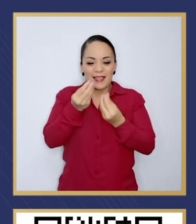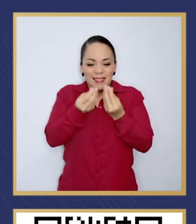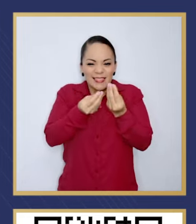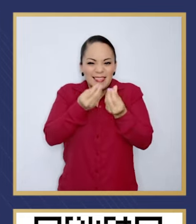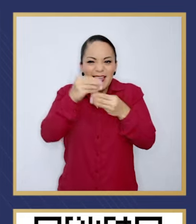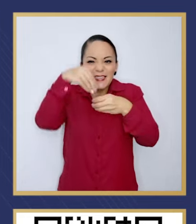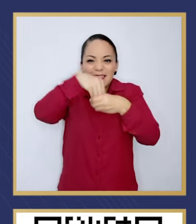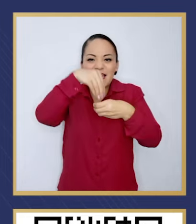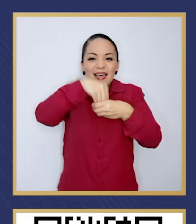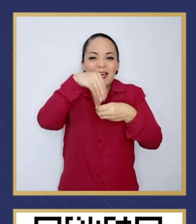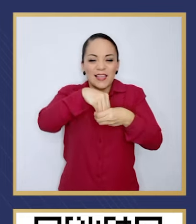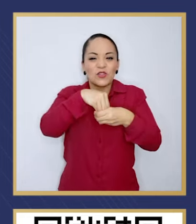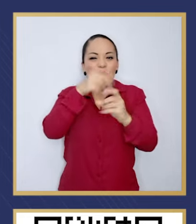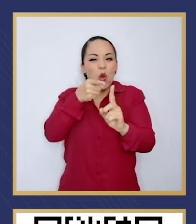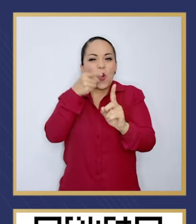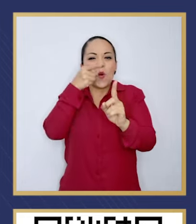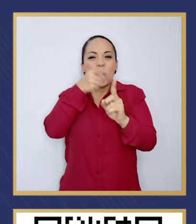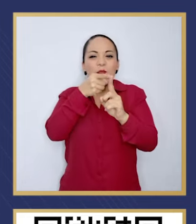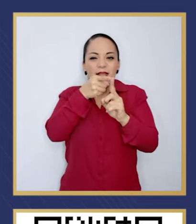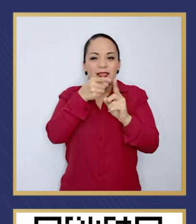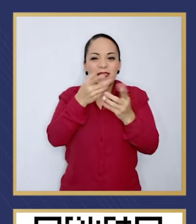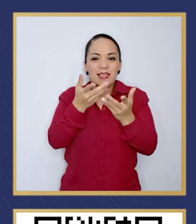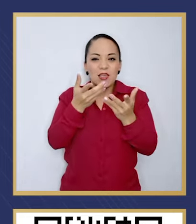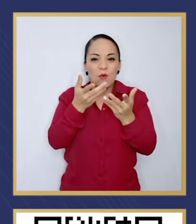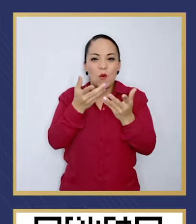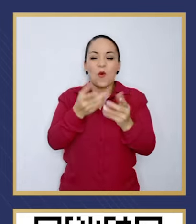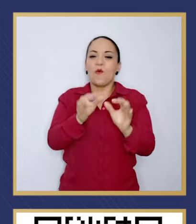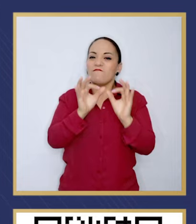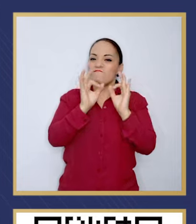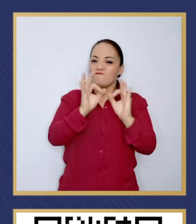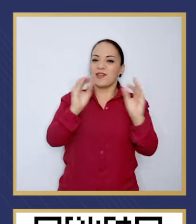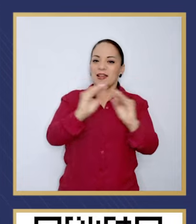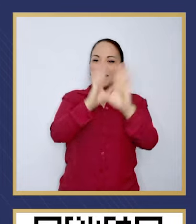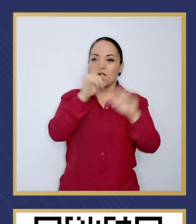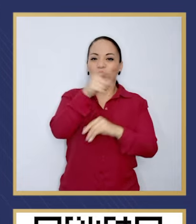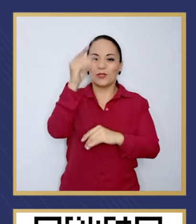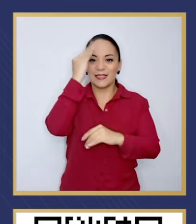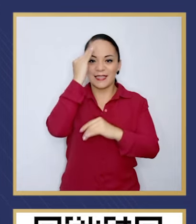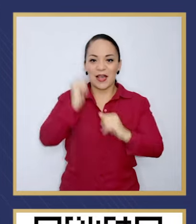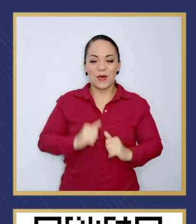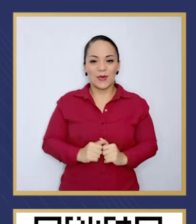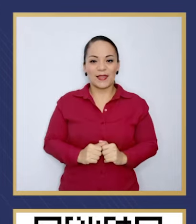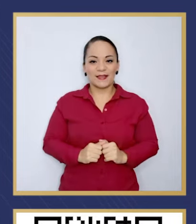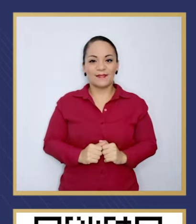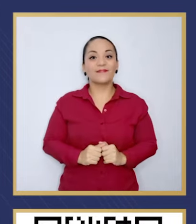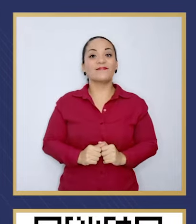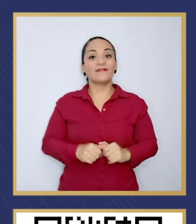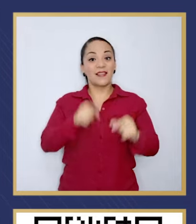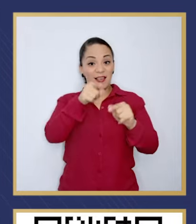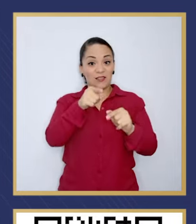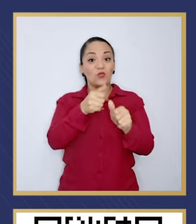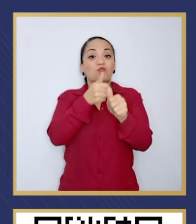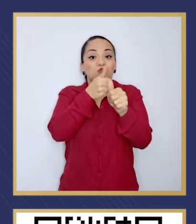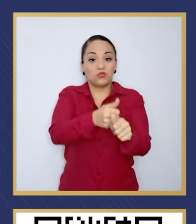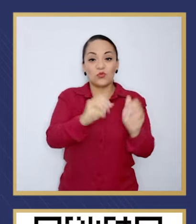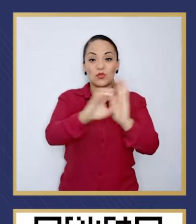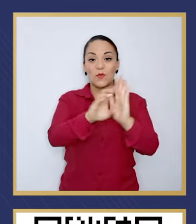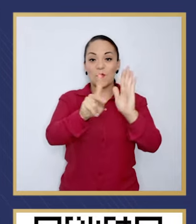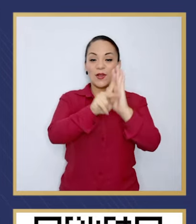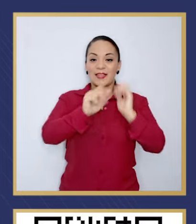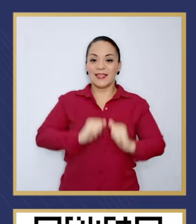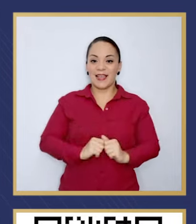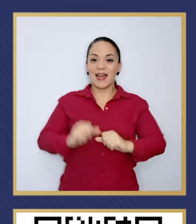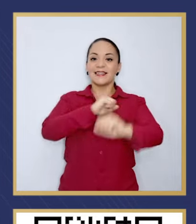razón de ser y su objetivo, ahora no hay duda que son constitucionales.